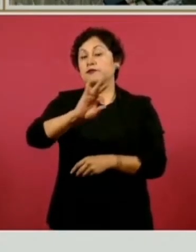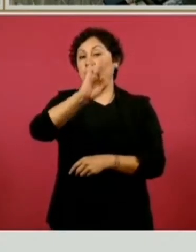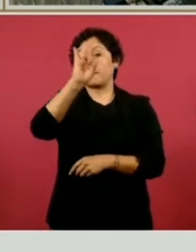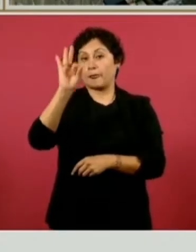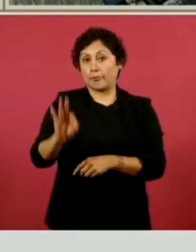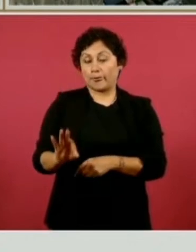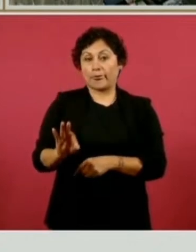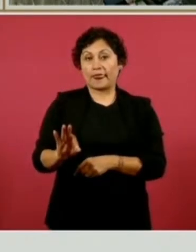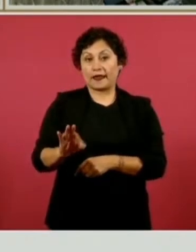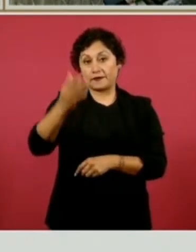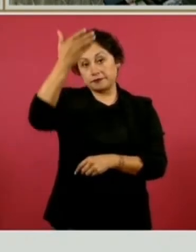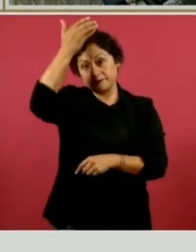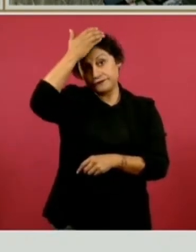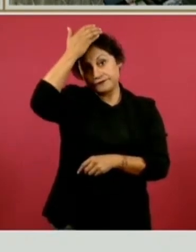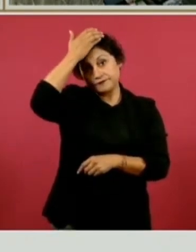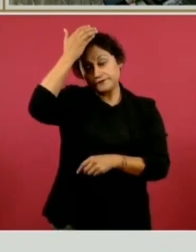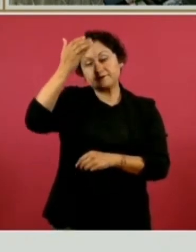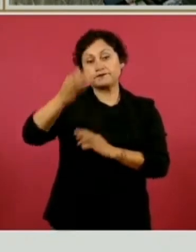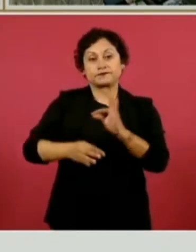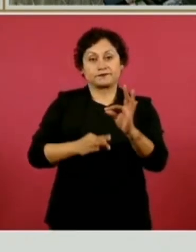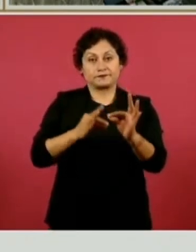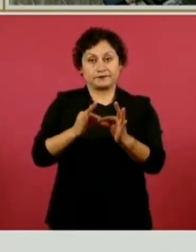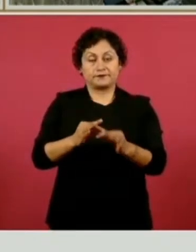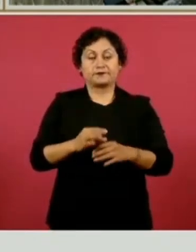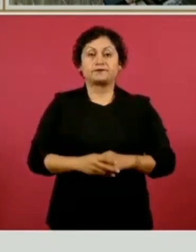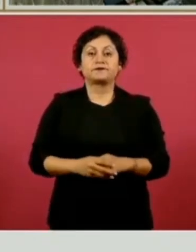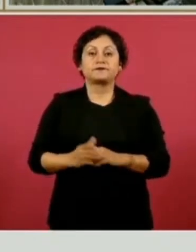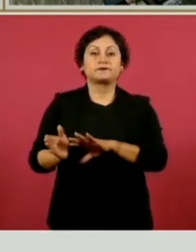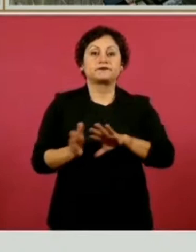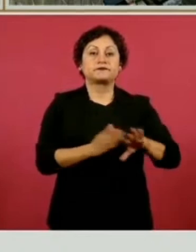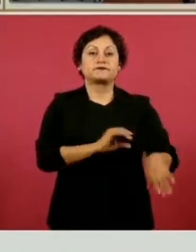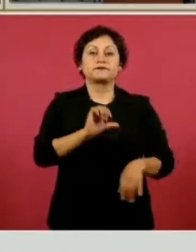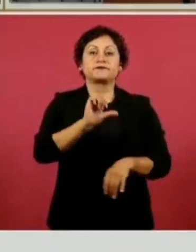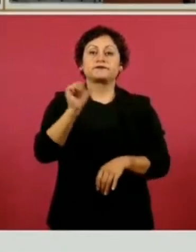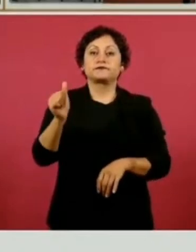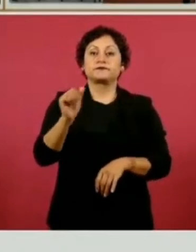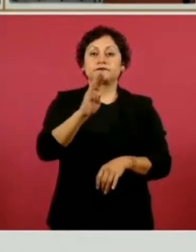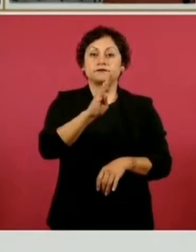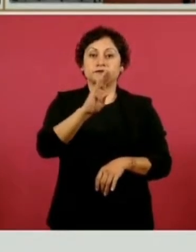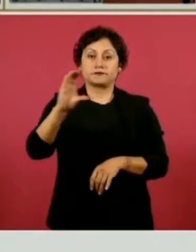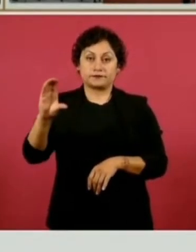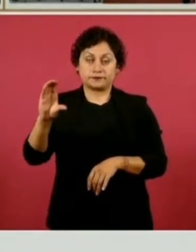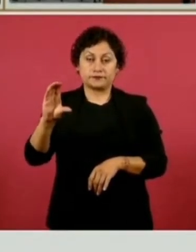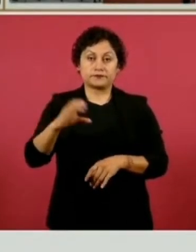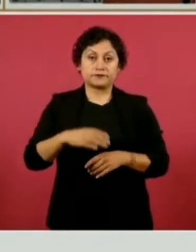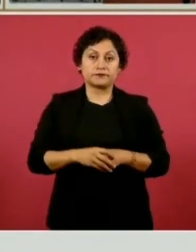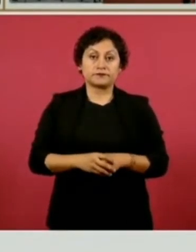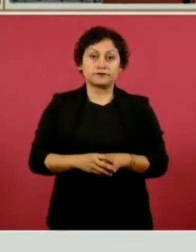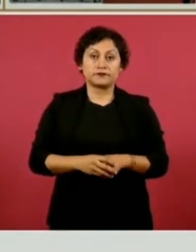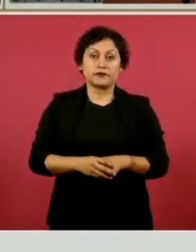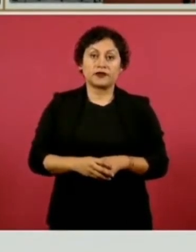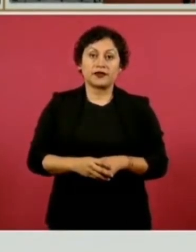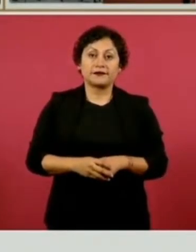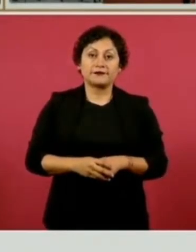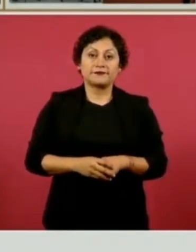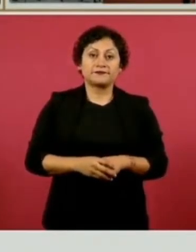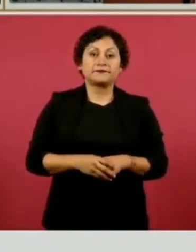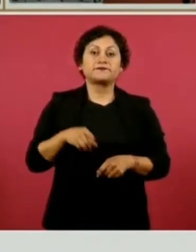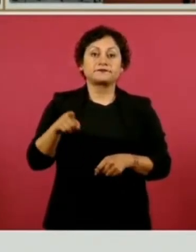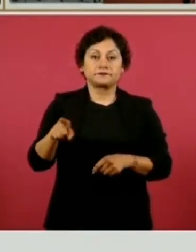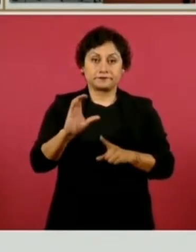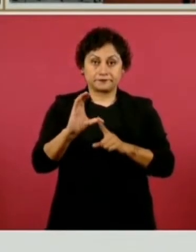el personal de enfermería. Y Baja California, se tienen 117